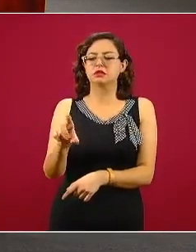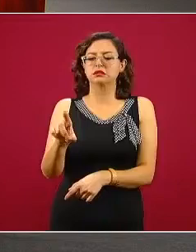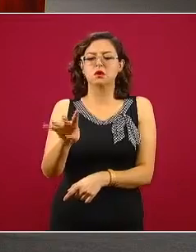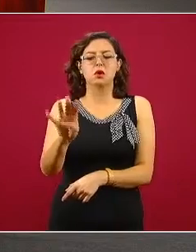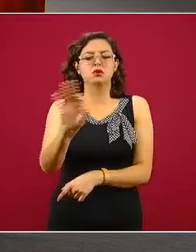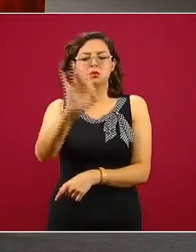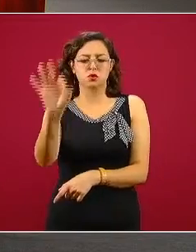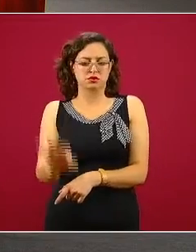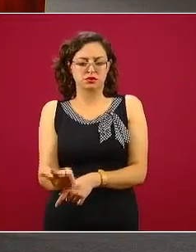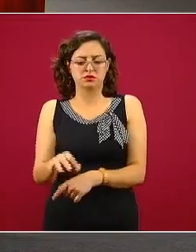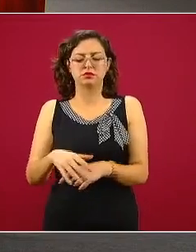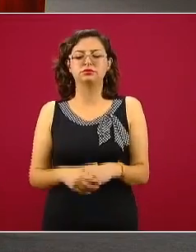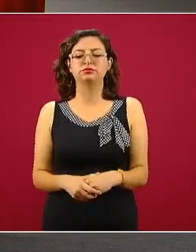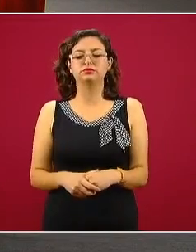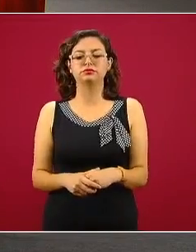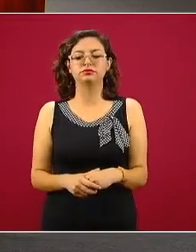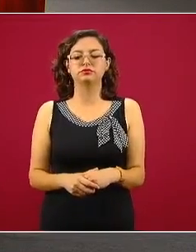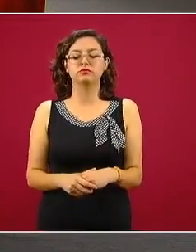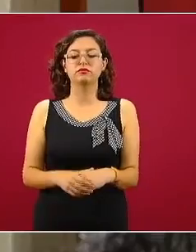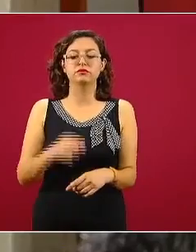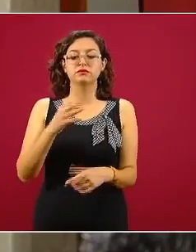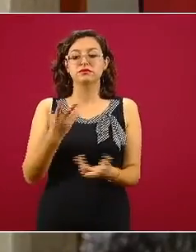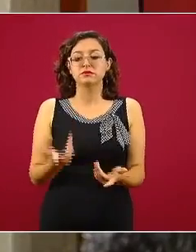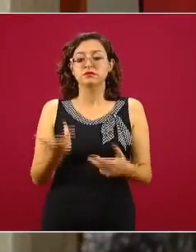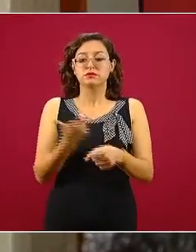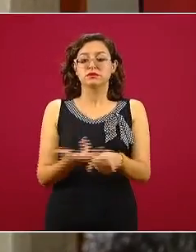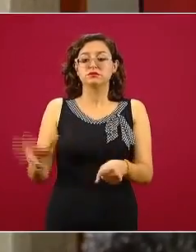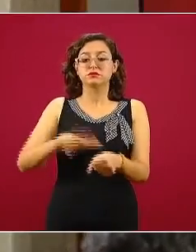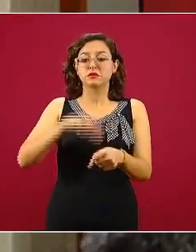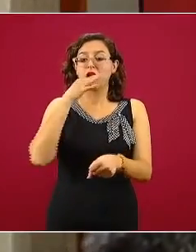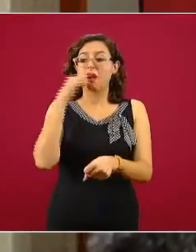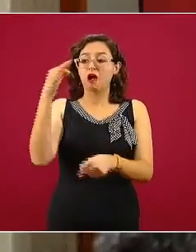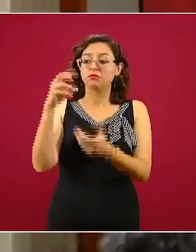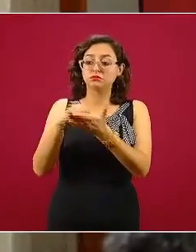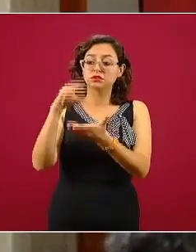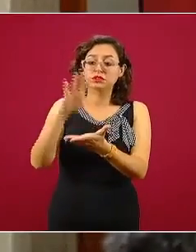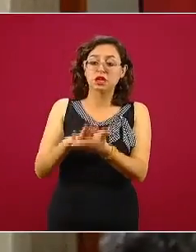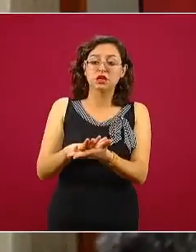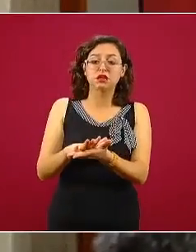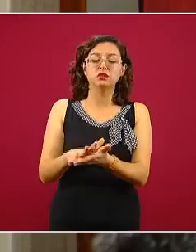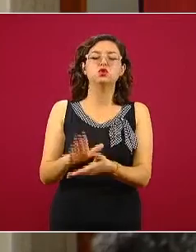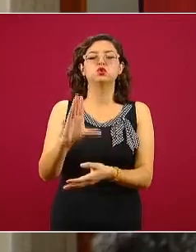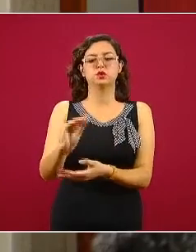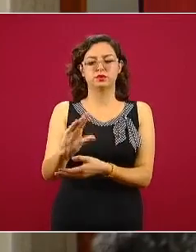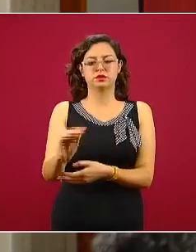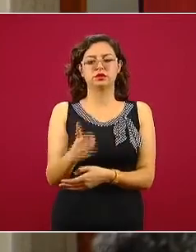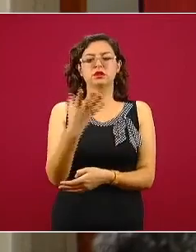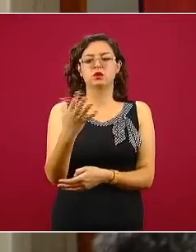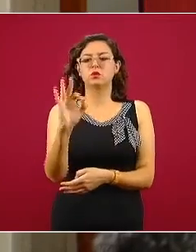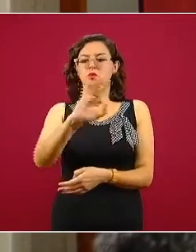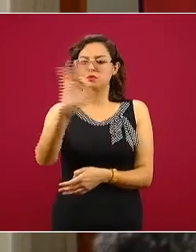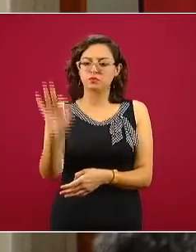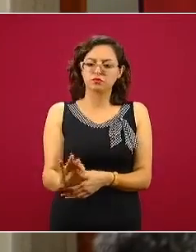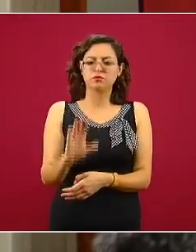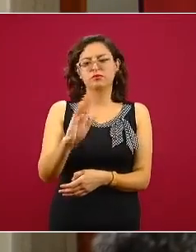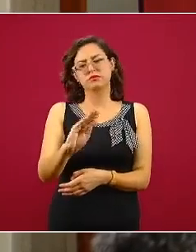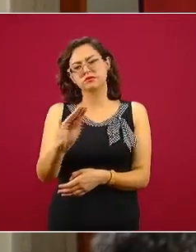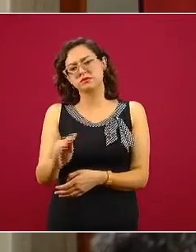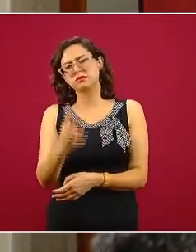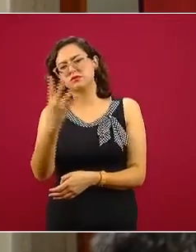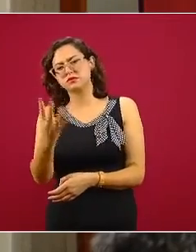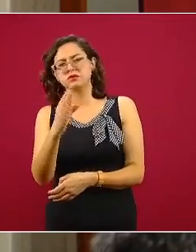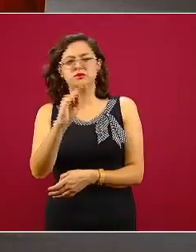porcentaje. La tasa de notificación, 94%, también se ha mantenido una notificación, digamos que estable, 94, 96,